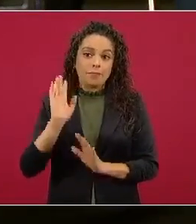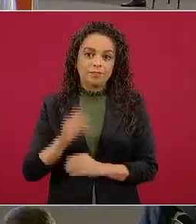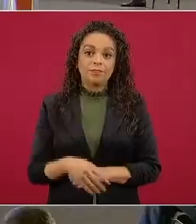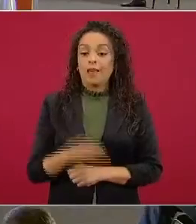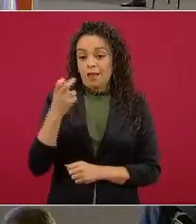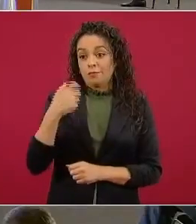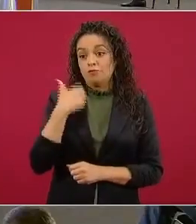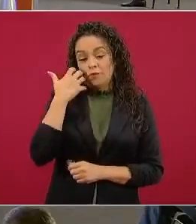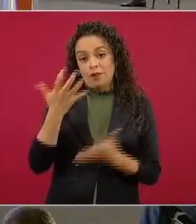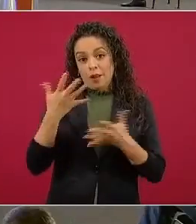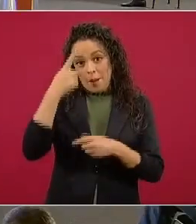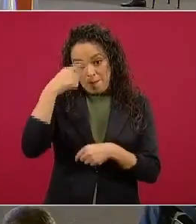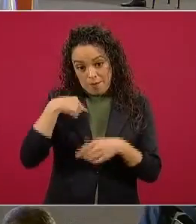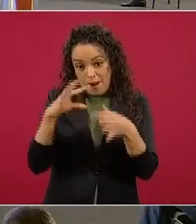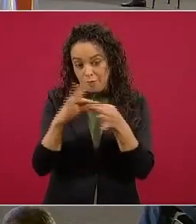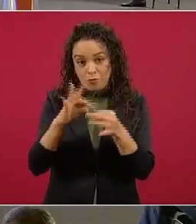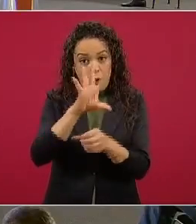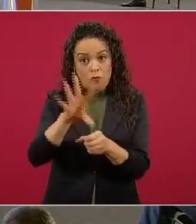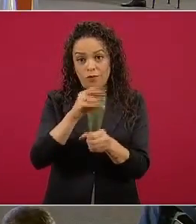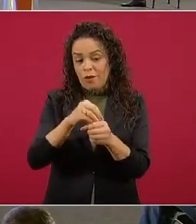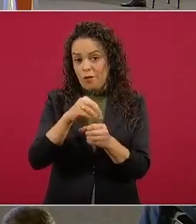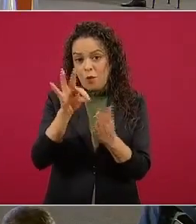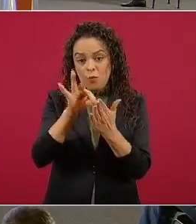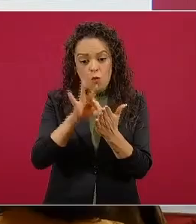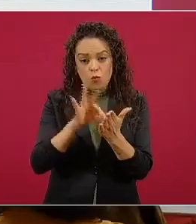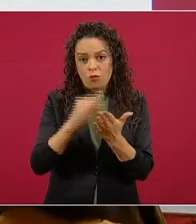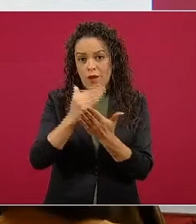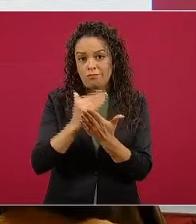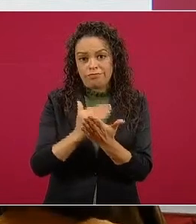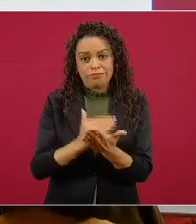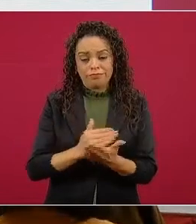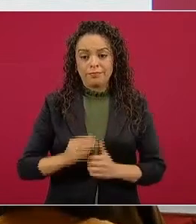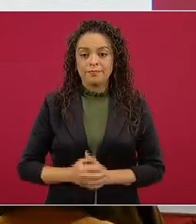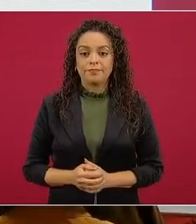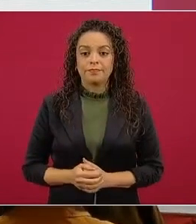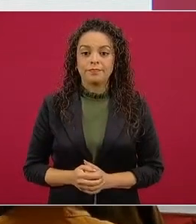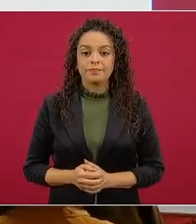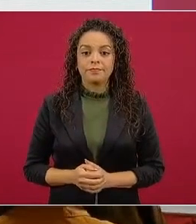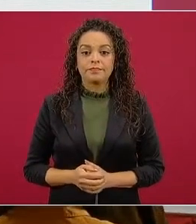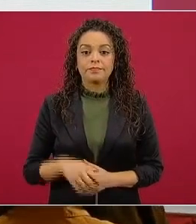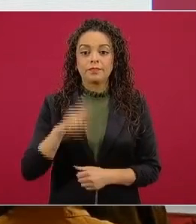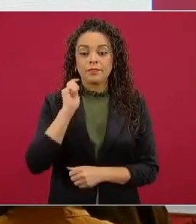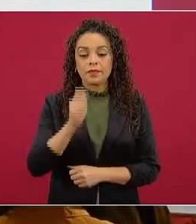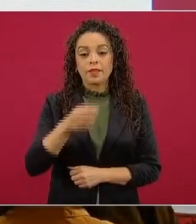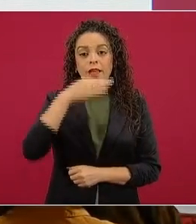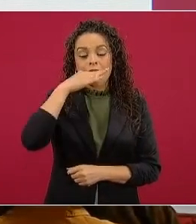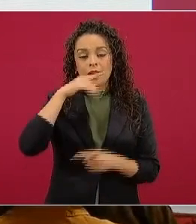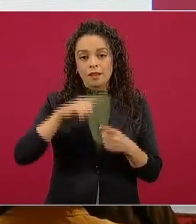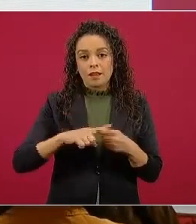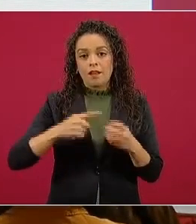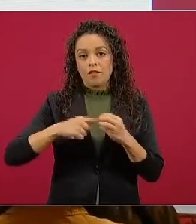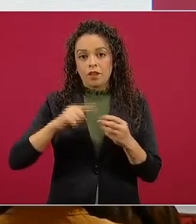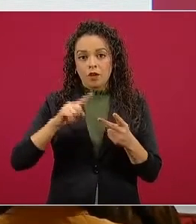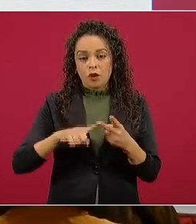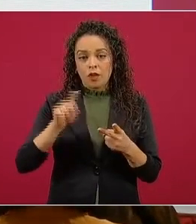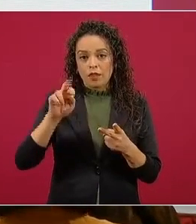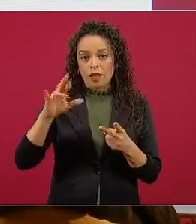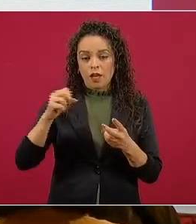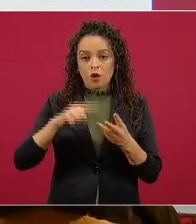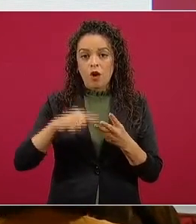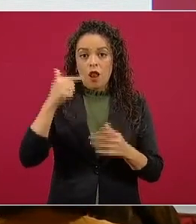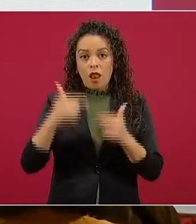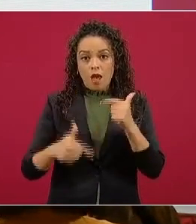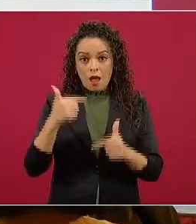A los pequeños productores de maíz, frijol, arroz, trigo y leche, se les comprarán estos